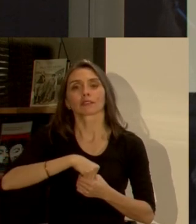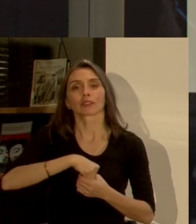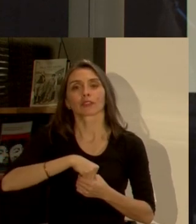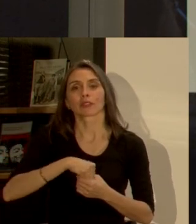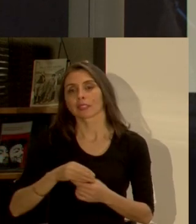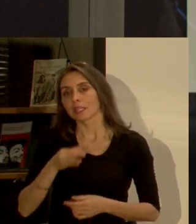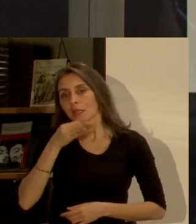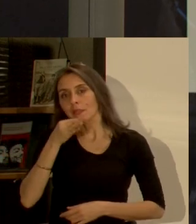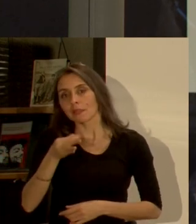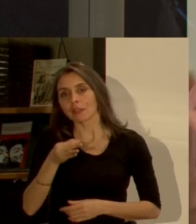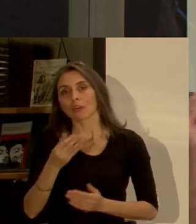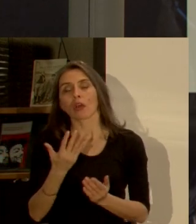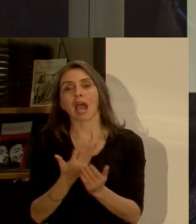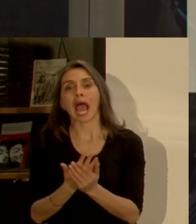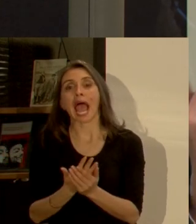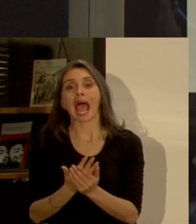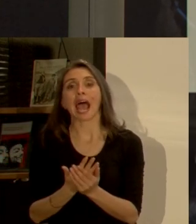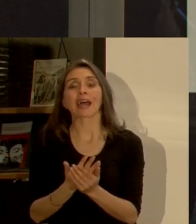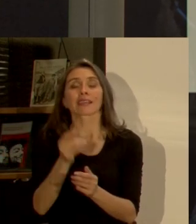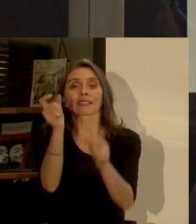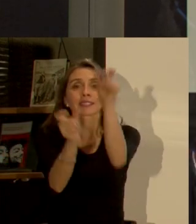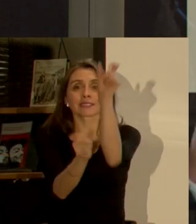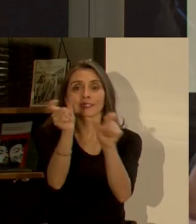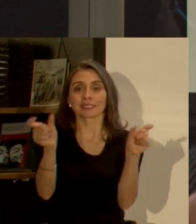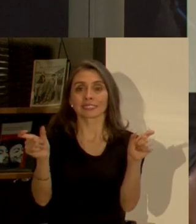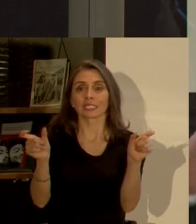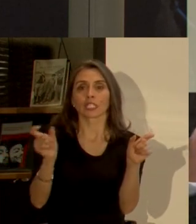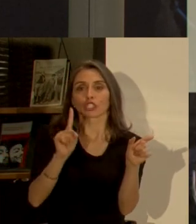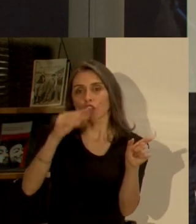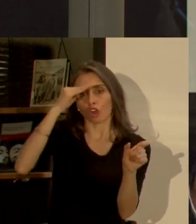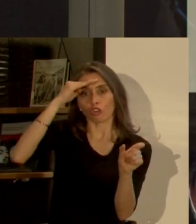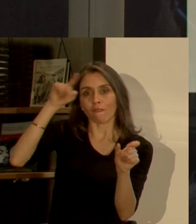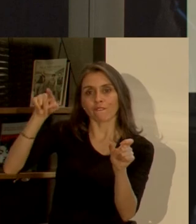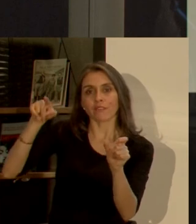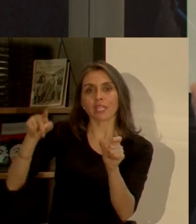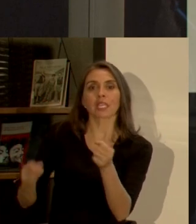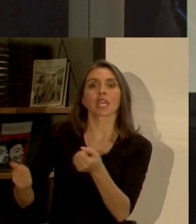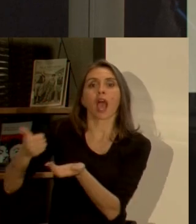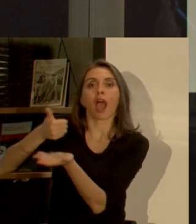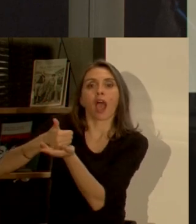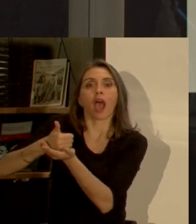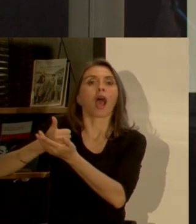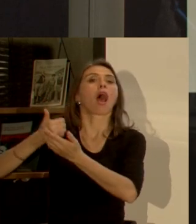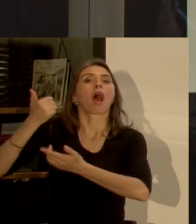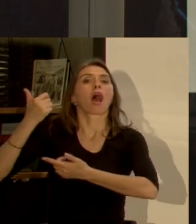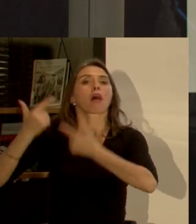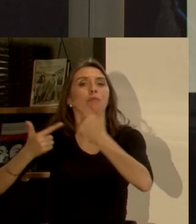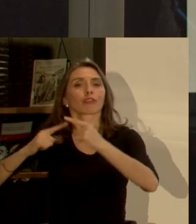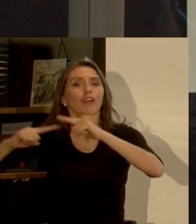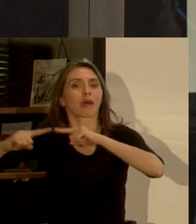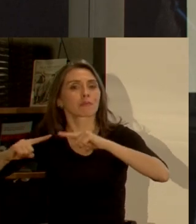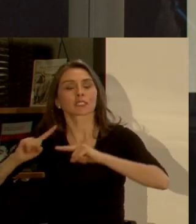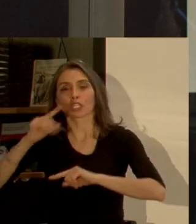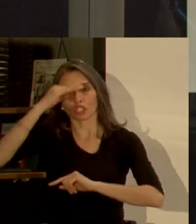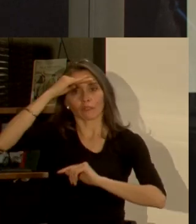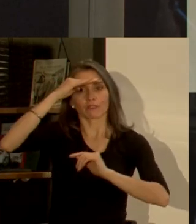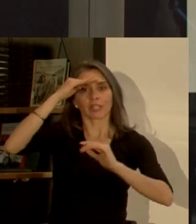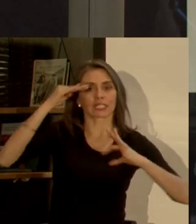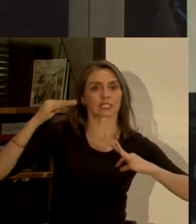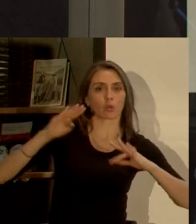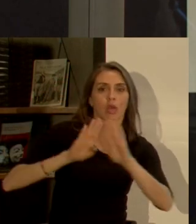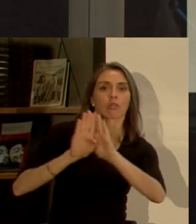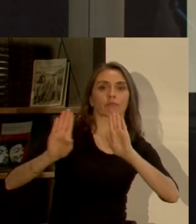hablaba yo al principio que hay una falta de confianza entre la administración y el ciudadano y un poco de desconfianza cuando uno